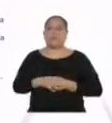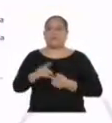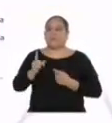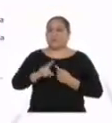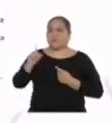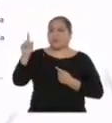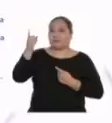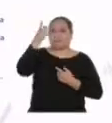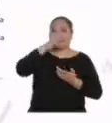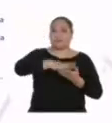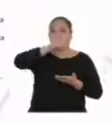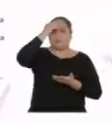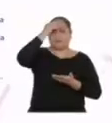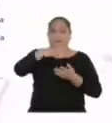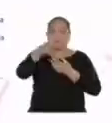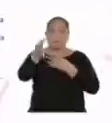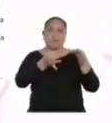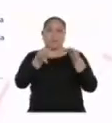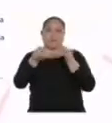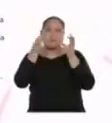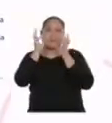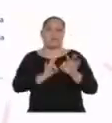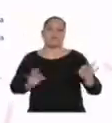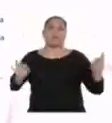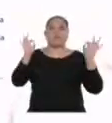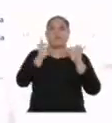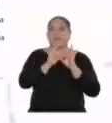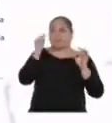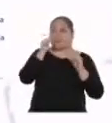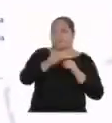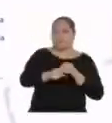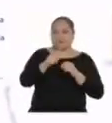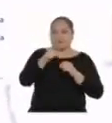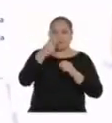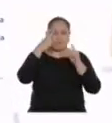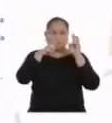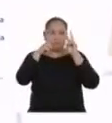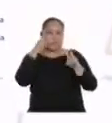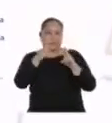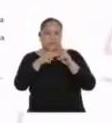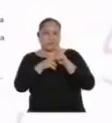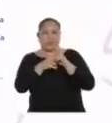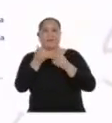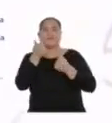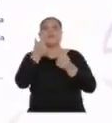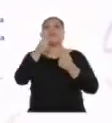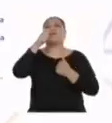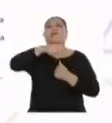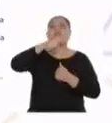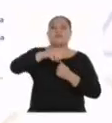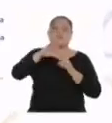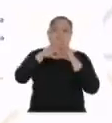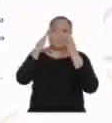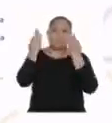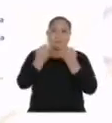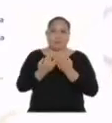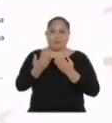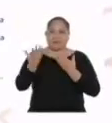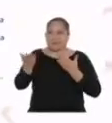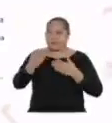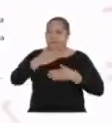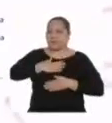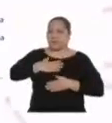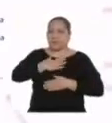Primero, aprendimos a explicar la importancia de identificar y jerarquizar las necesidades de nuestras familias para